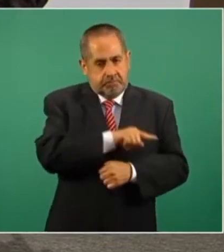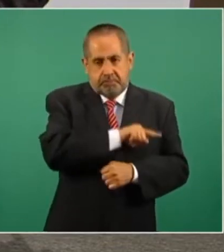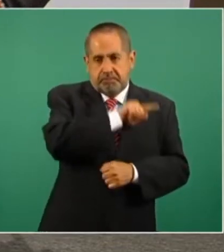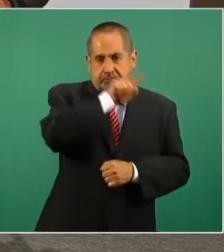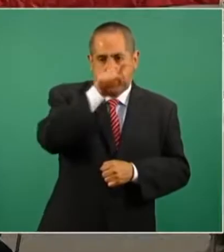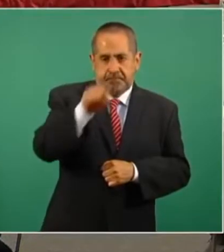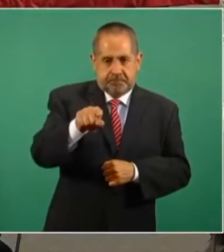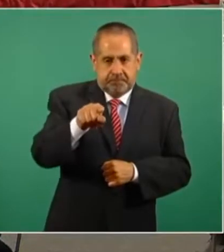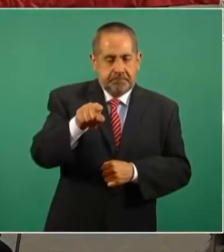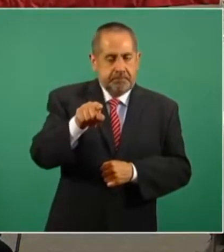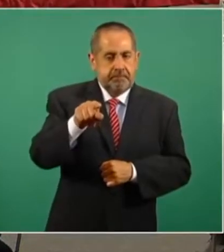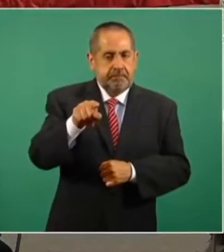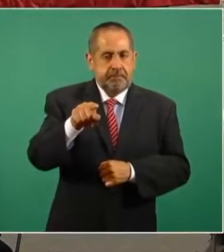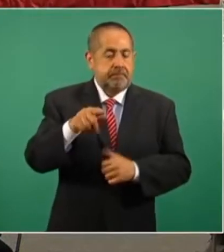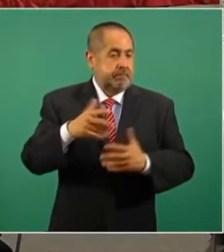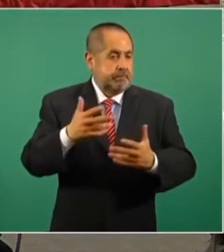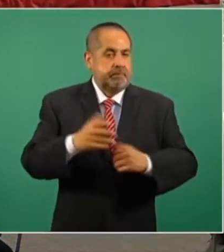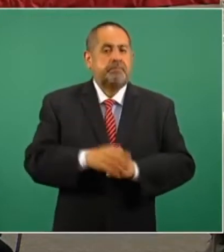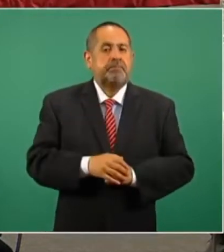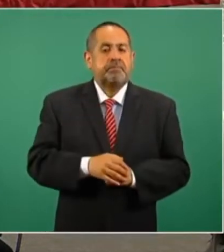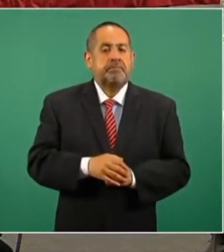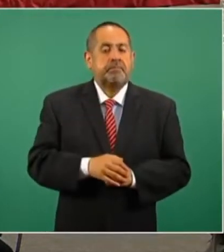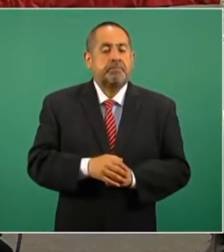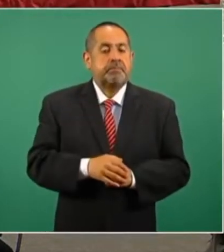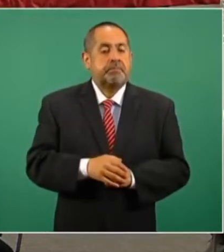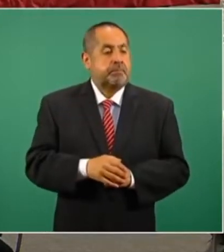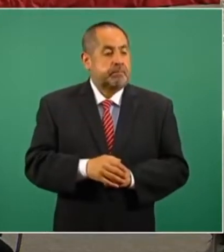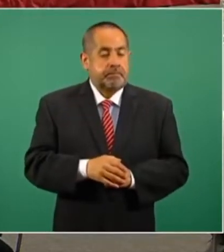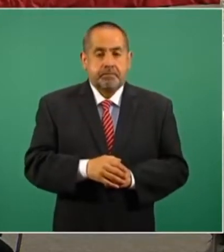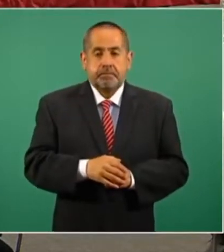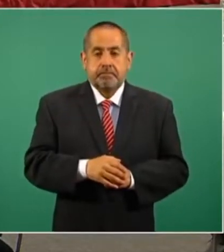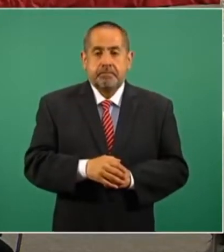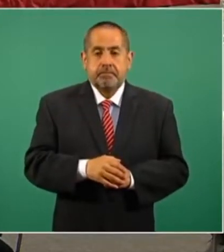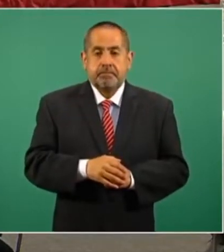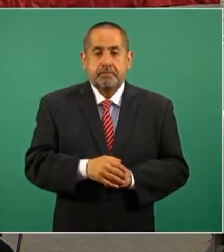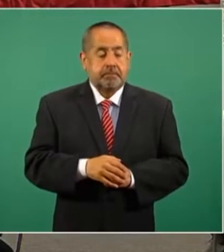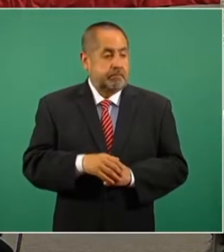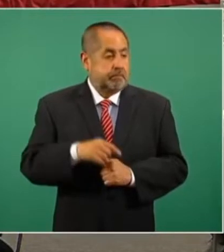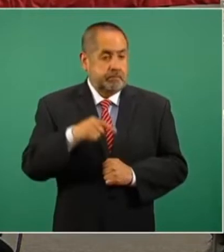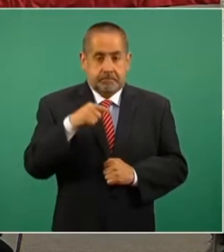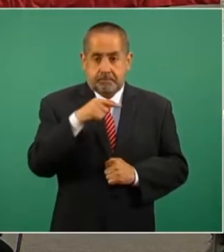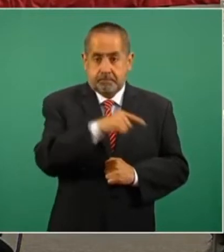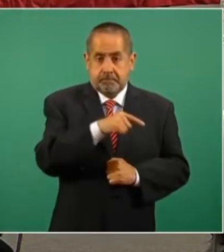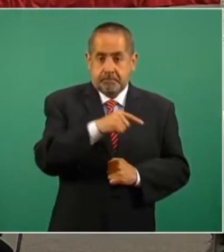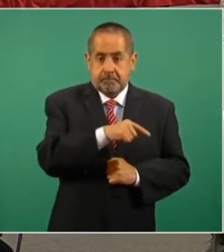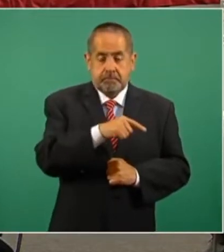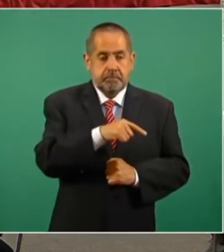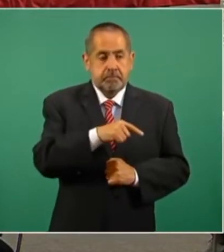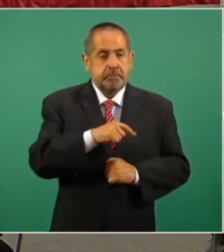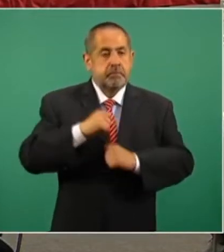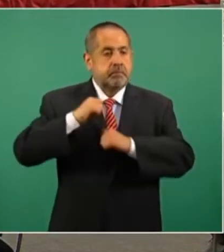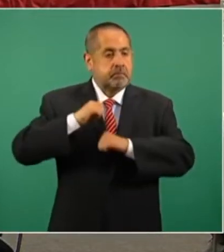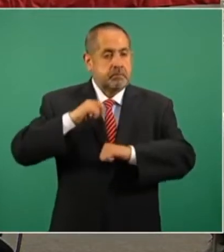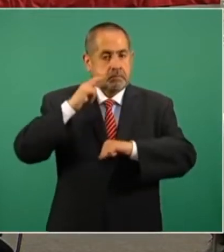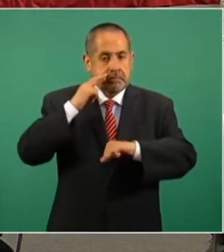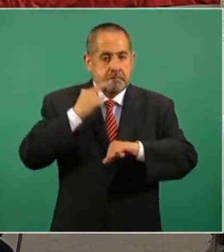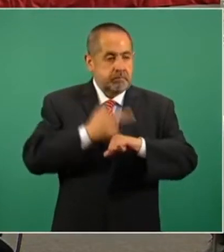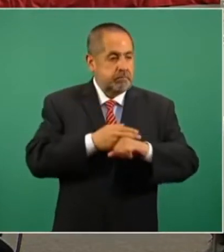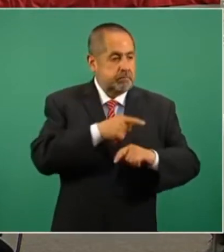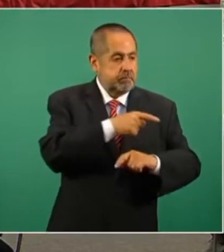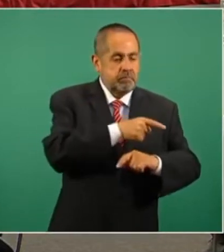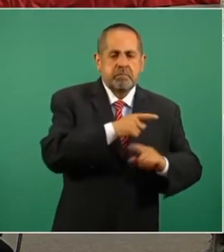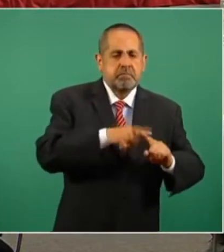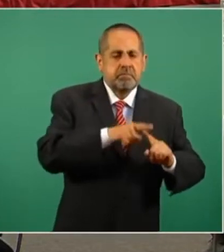y va a hacerse cargo de la Secretaría de Educación